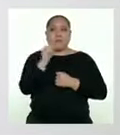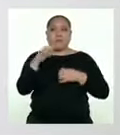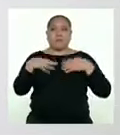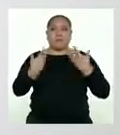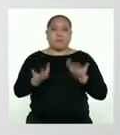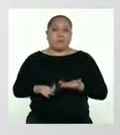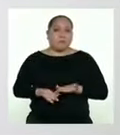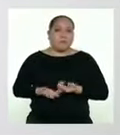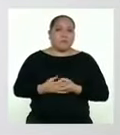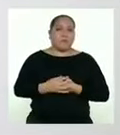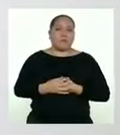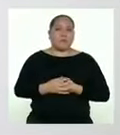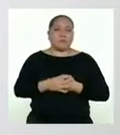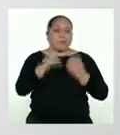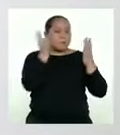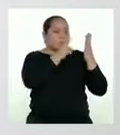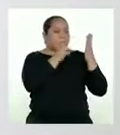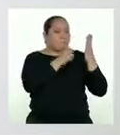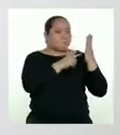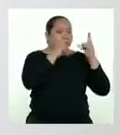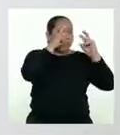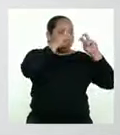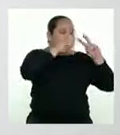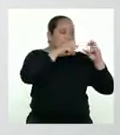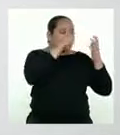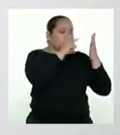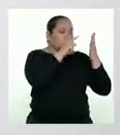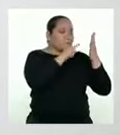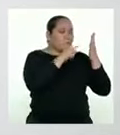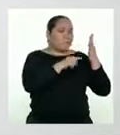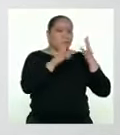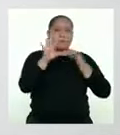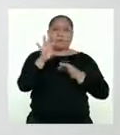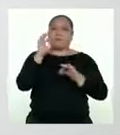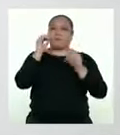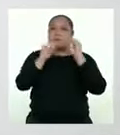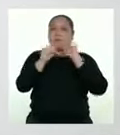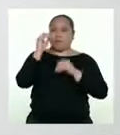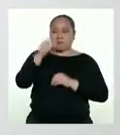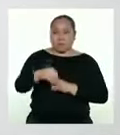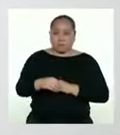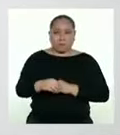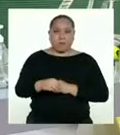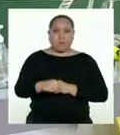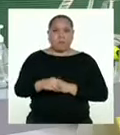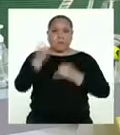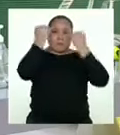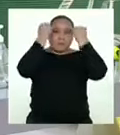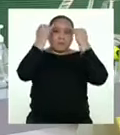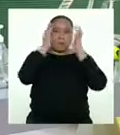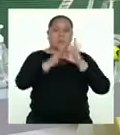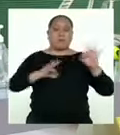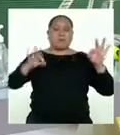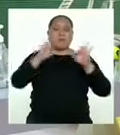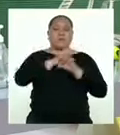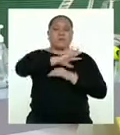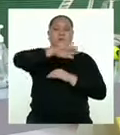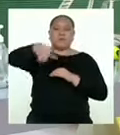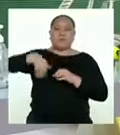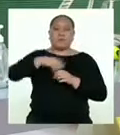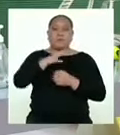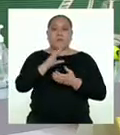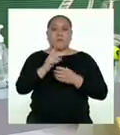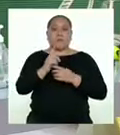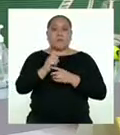basarnos en lo que hemos leído y analizado para construir el sentido global del texto. Creo que el sentido global